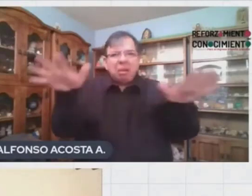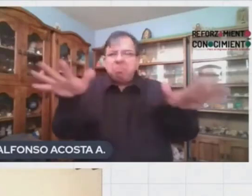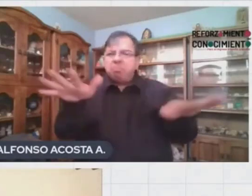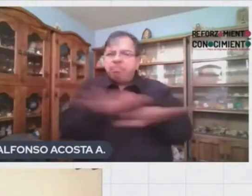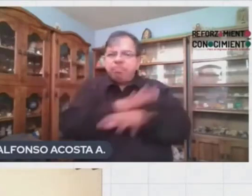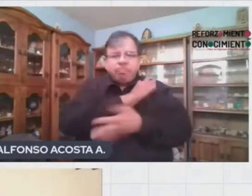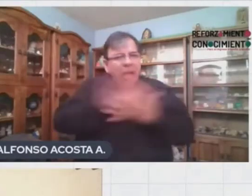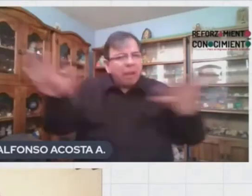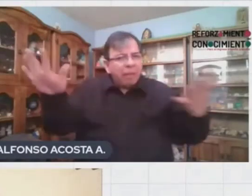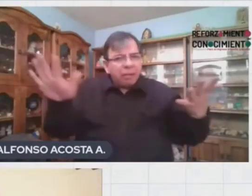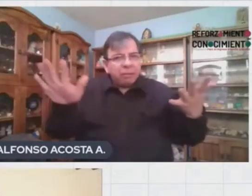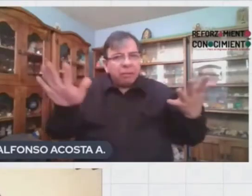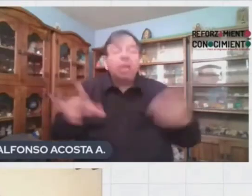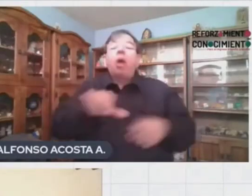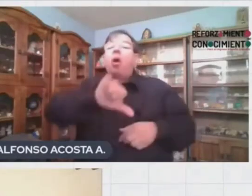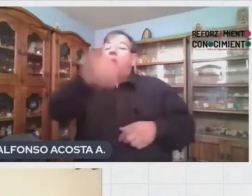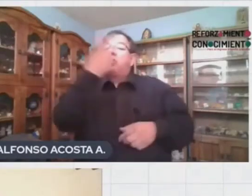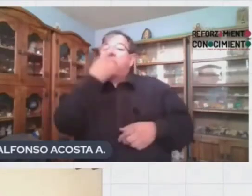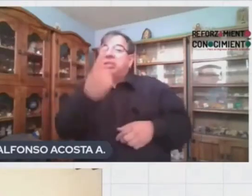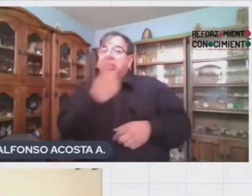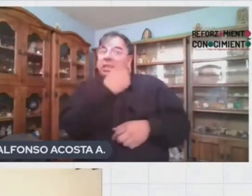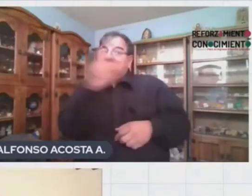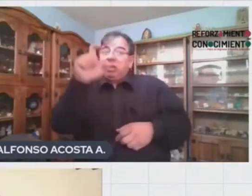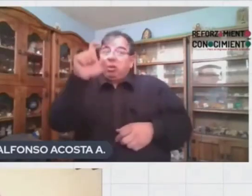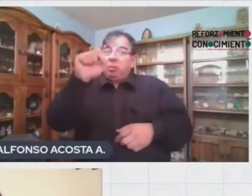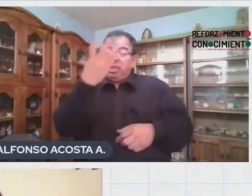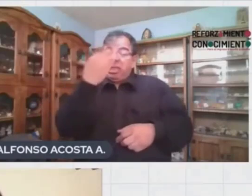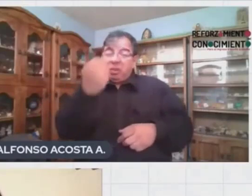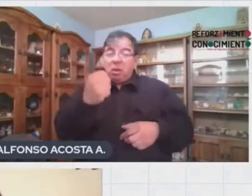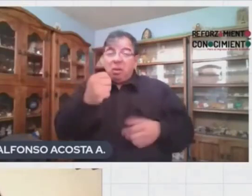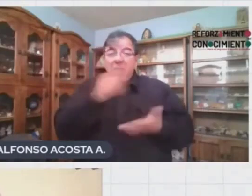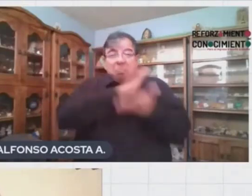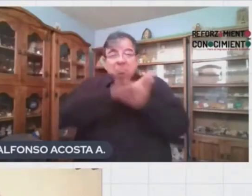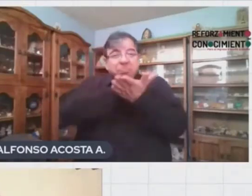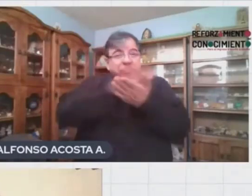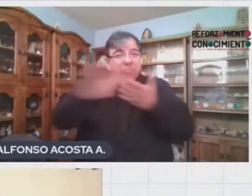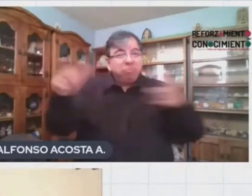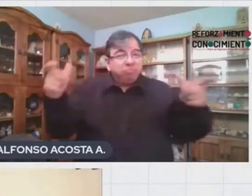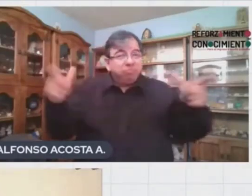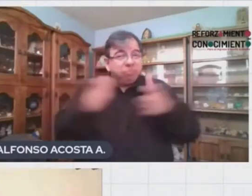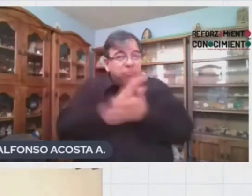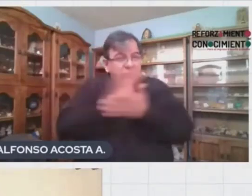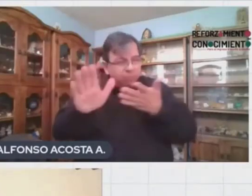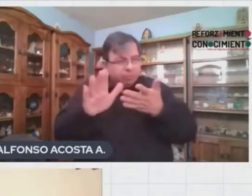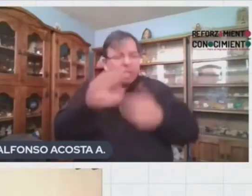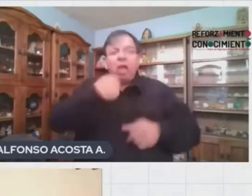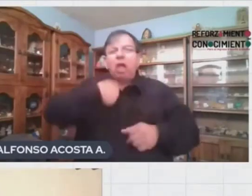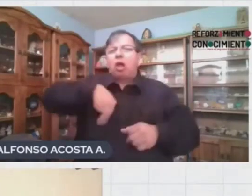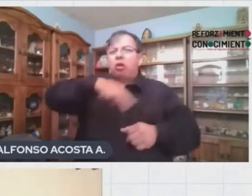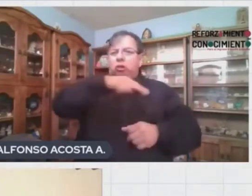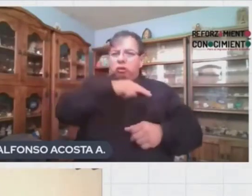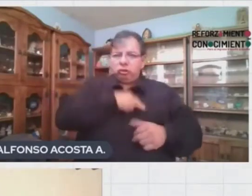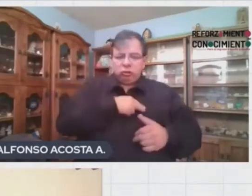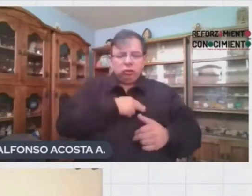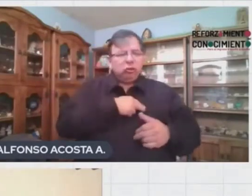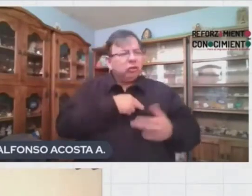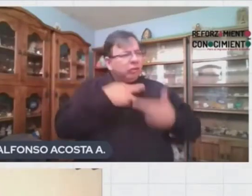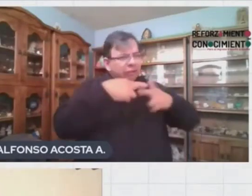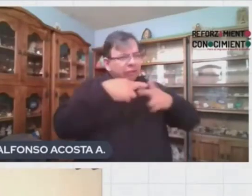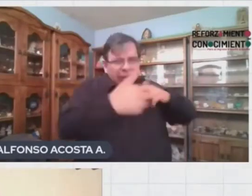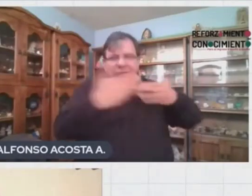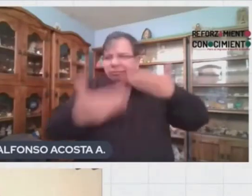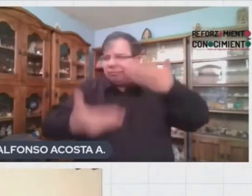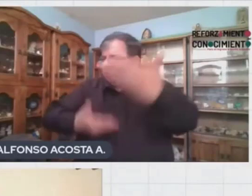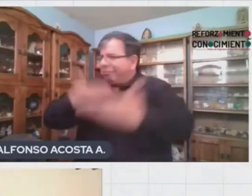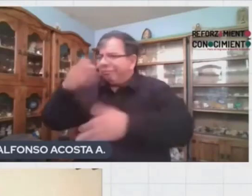que calculan que la cifra es de 129. Si mejoramos nuestros hábitos y nuestra relación con los demás seres vivos, podemos evitar la